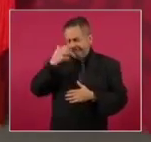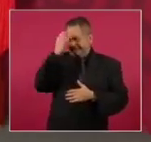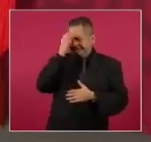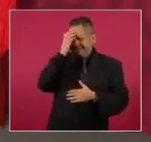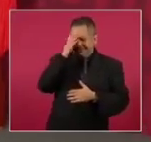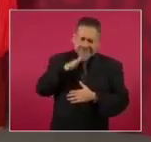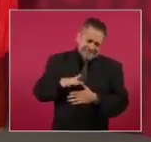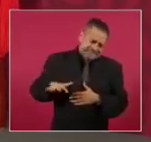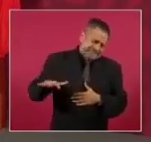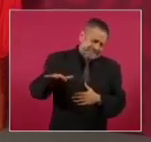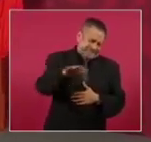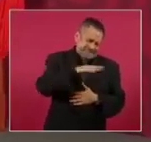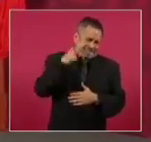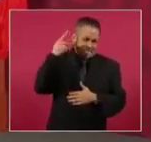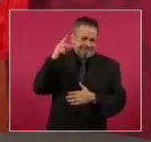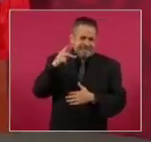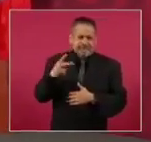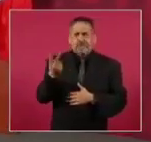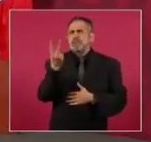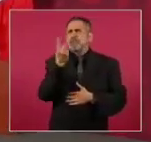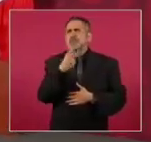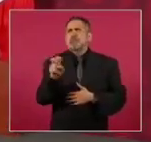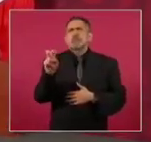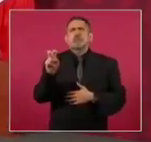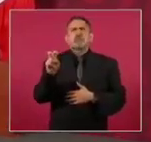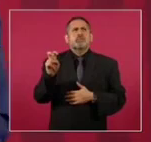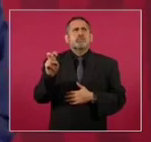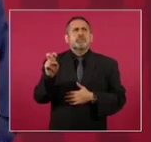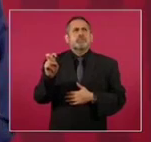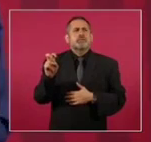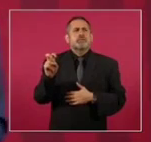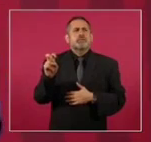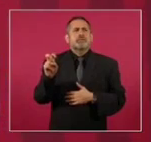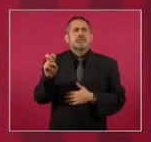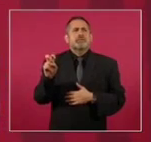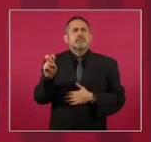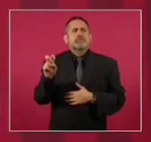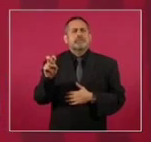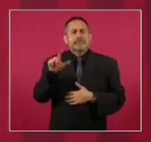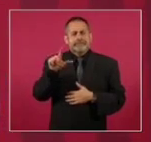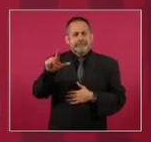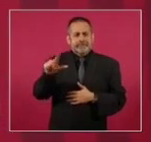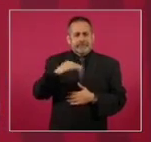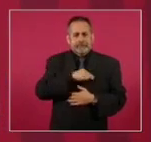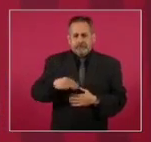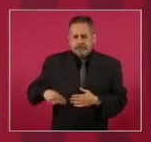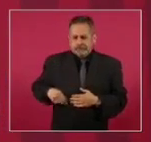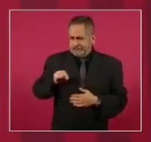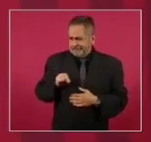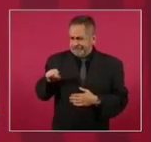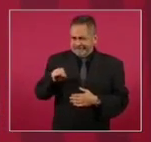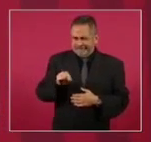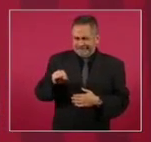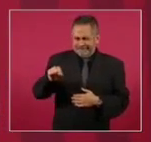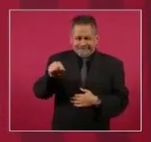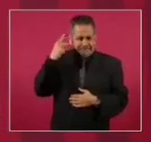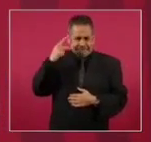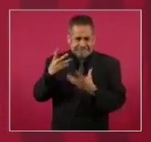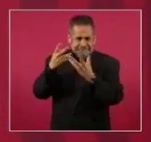217 municipios de Puebla,